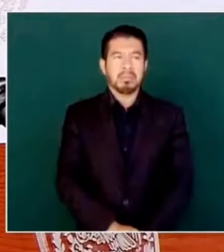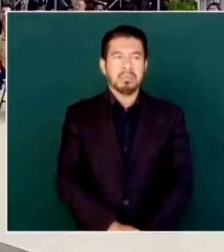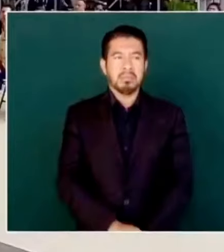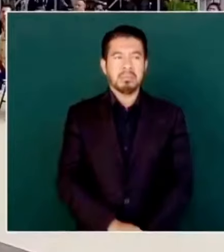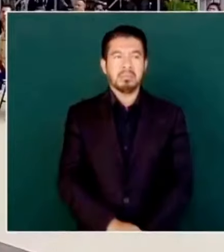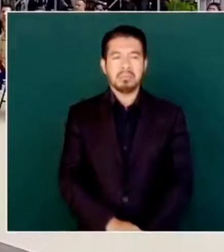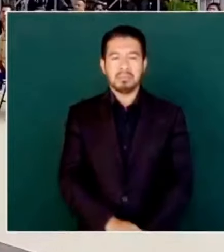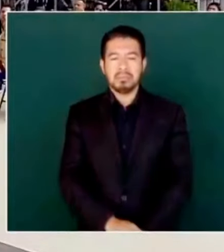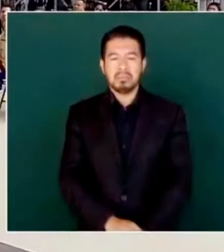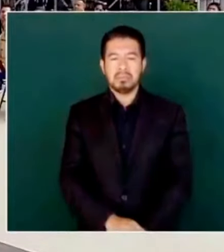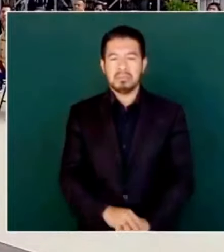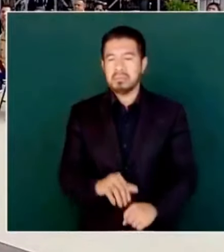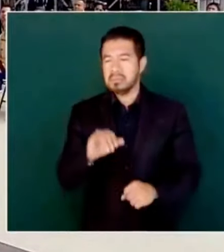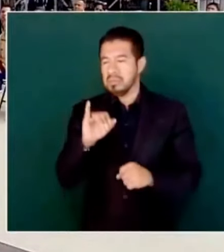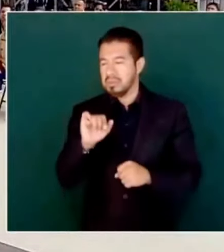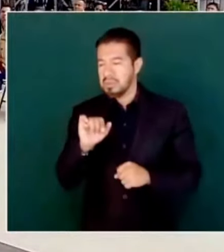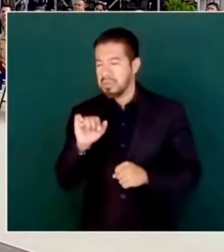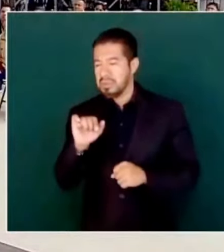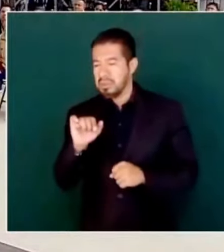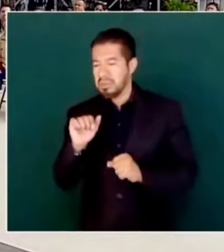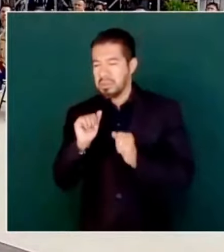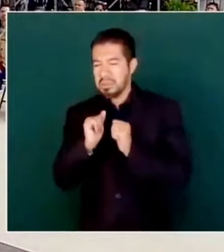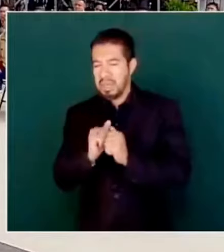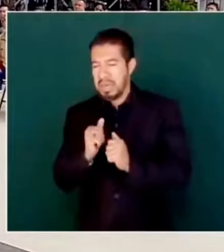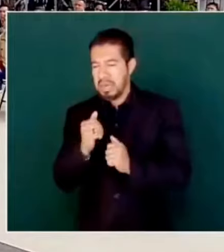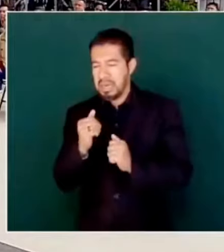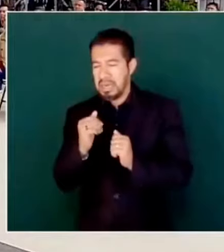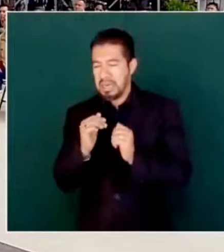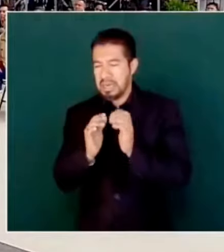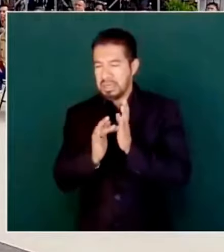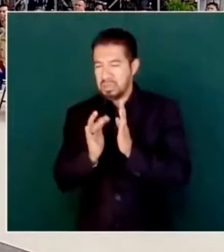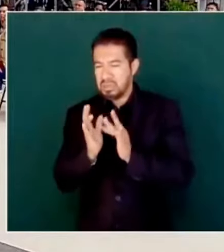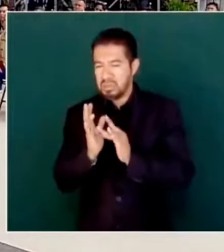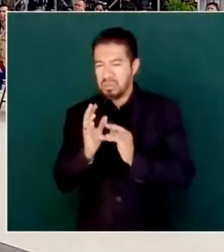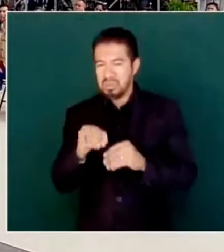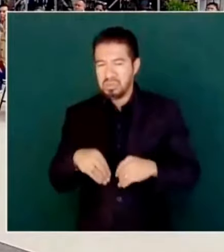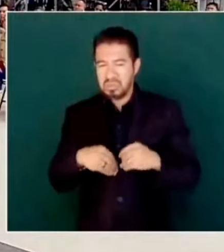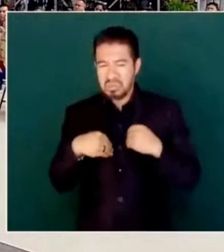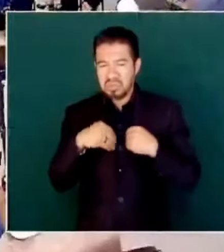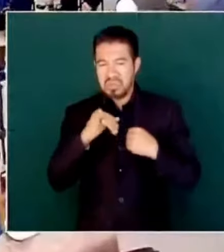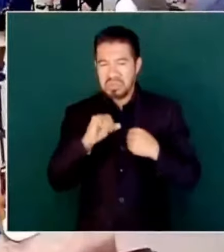existió Jesús o no existió Jesús, National Geographic.